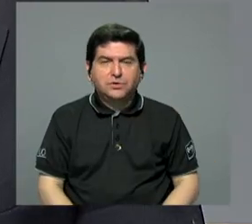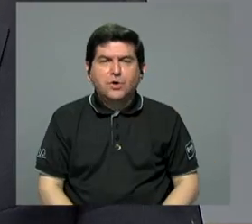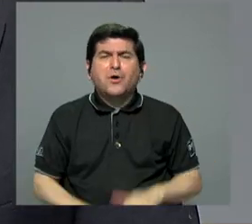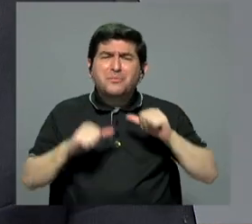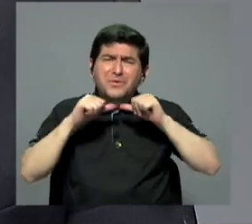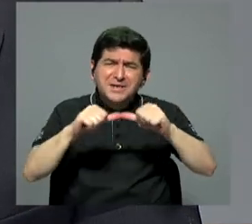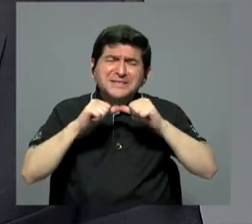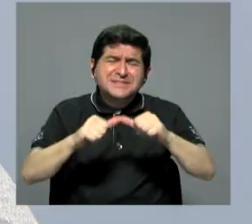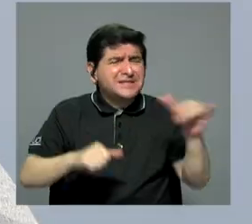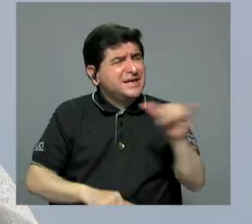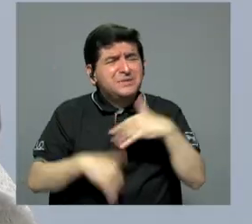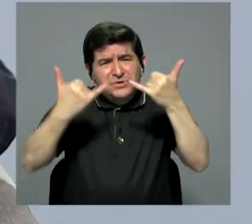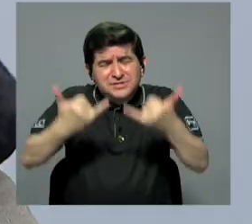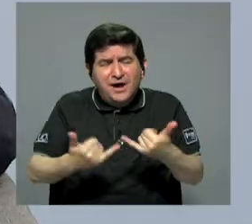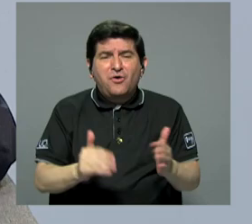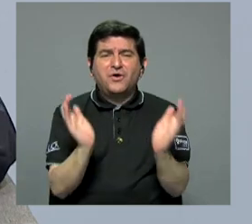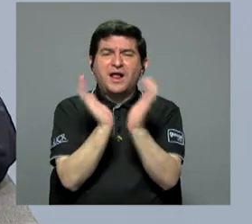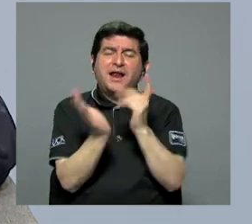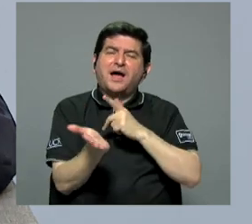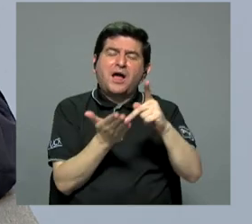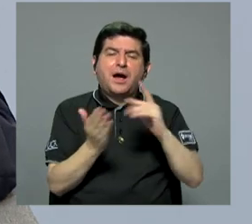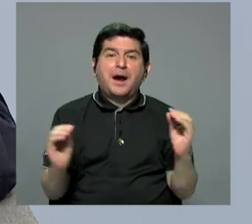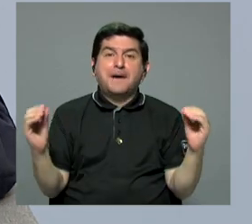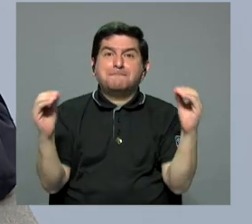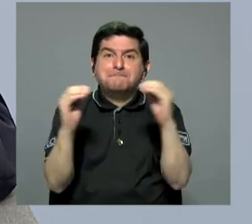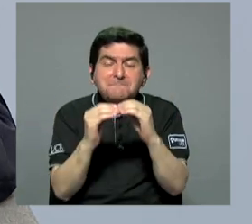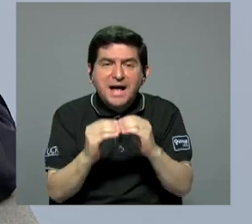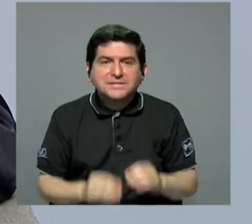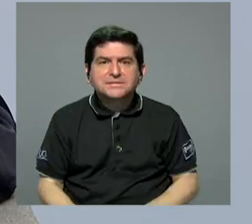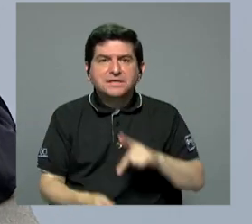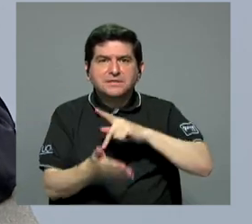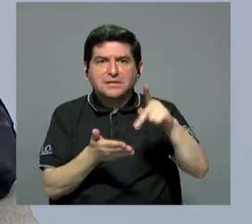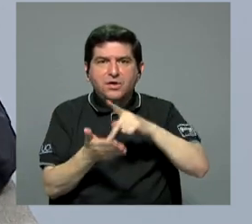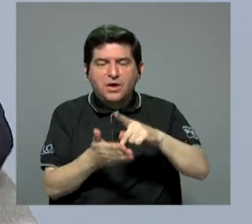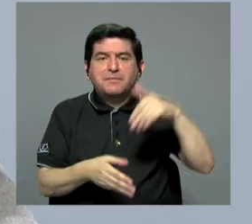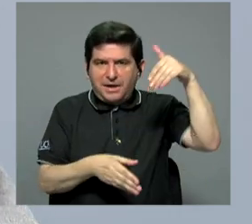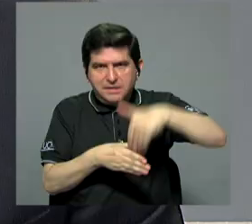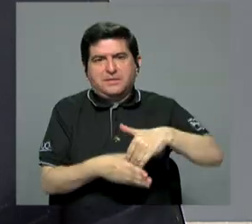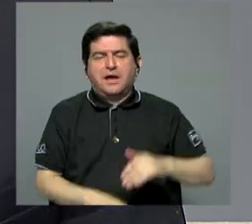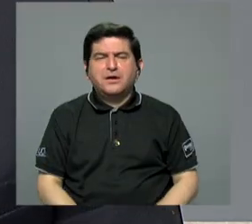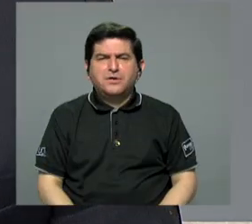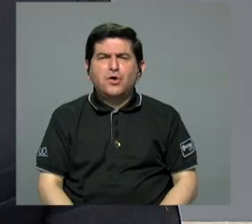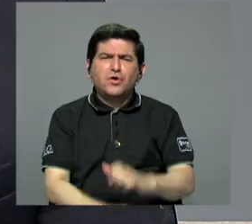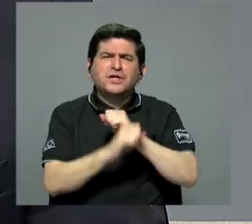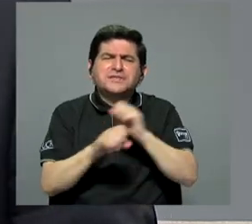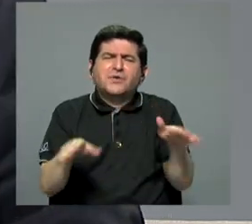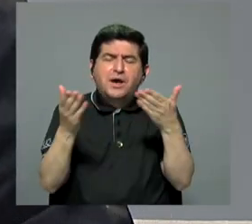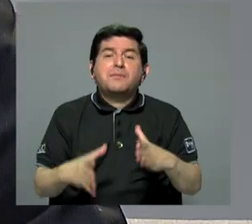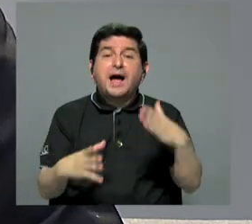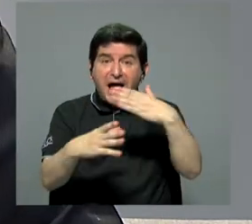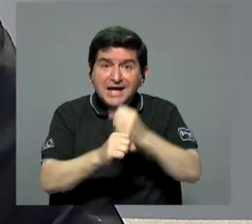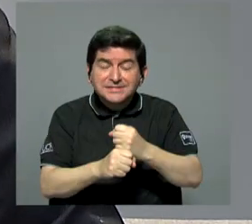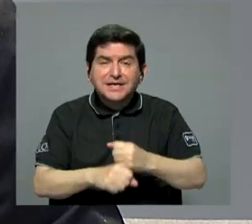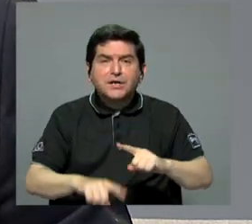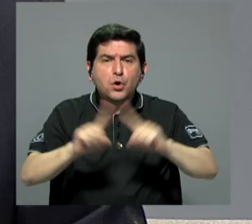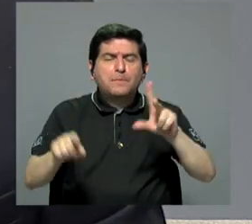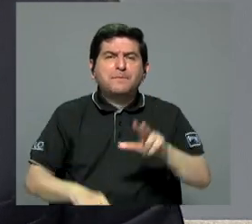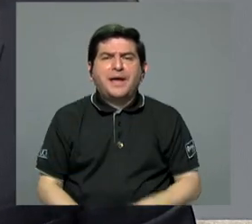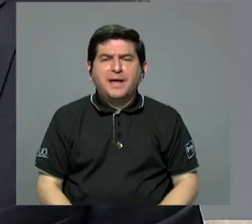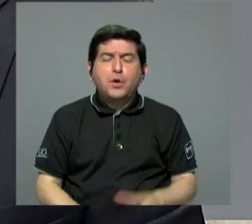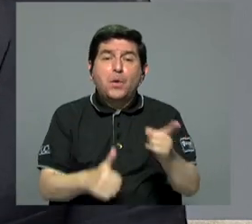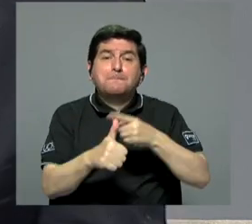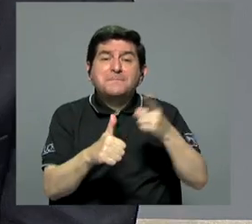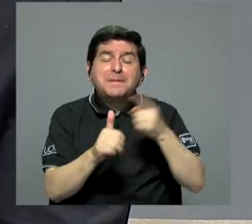seguimos haciendo así, la caja va a pagar más de lo que le cuesta hacerlo Estamos de acuerdo, pero hagámoslo, papá. Hagámoslo. Pero antes de eso,